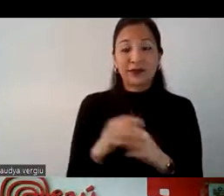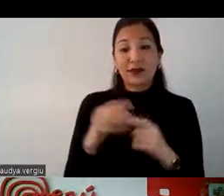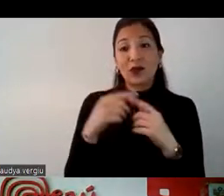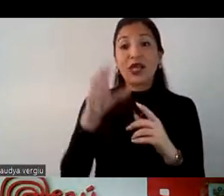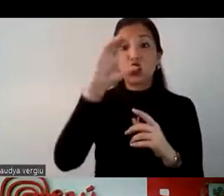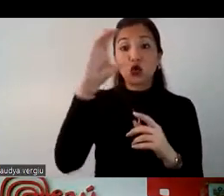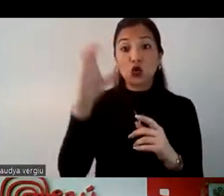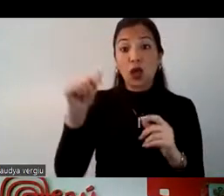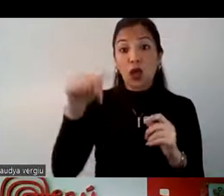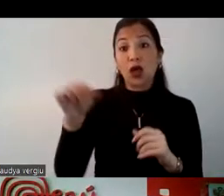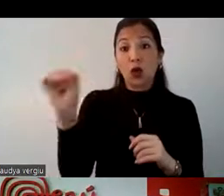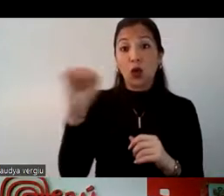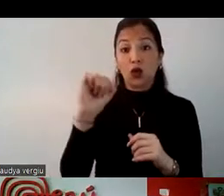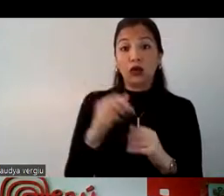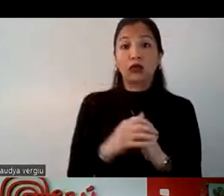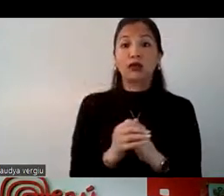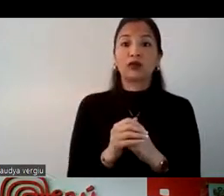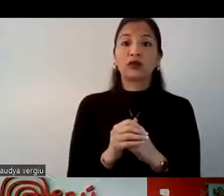importantes aquí en Ecuador.